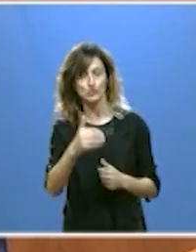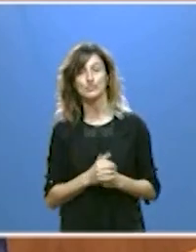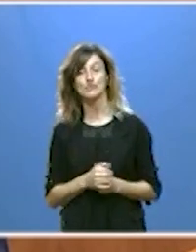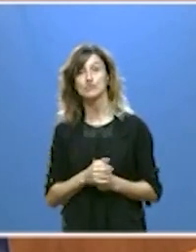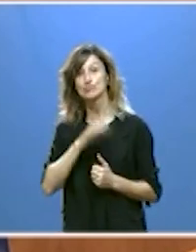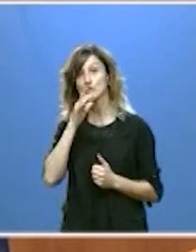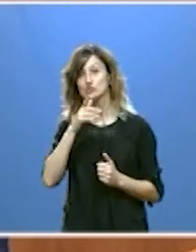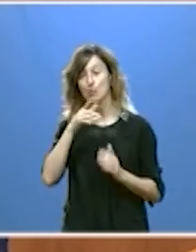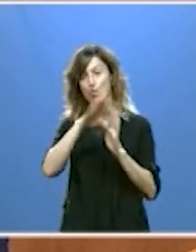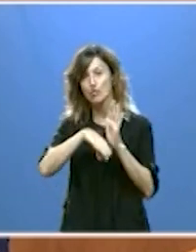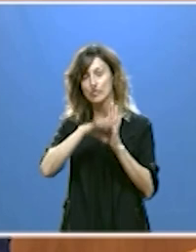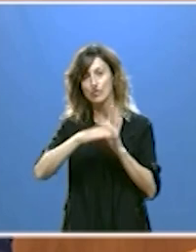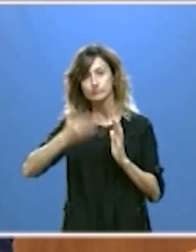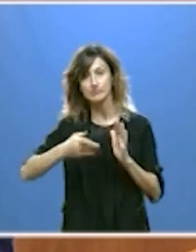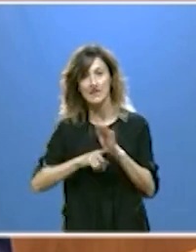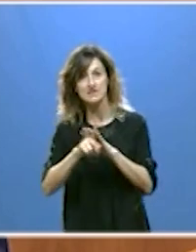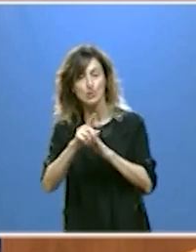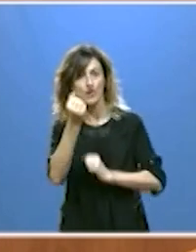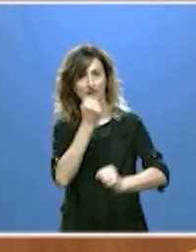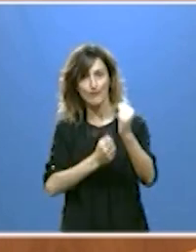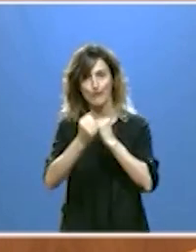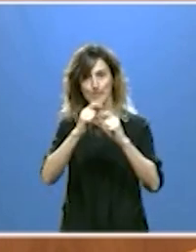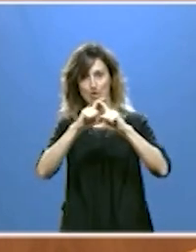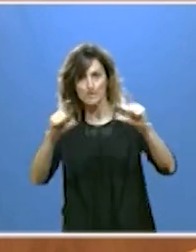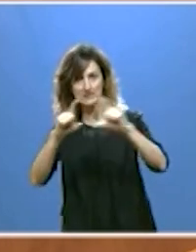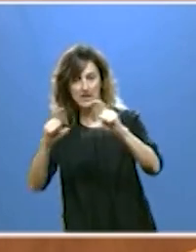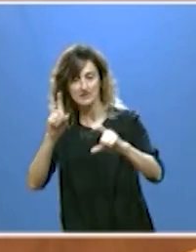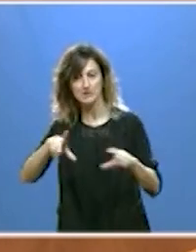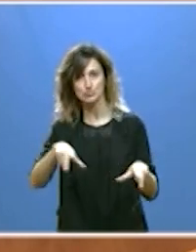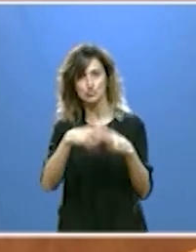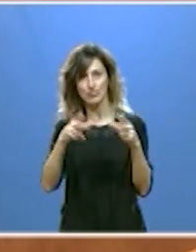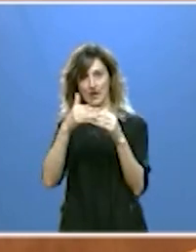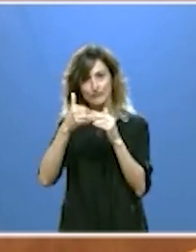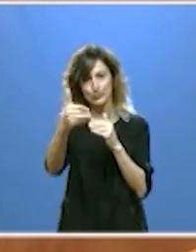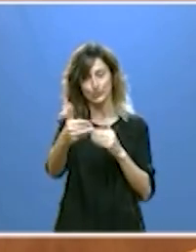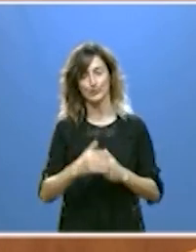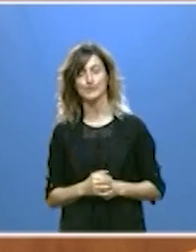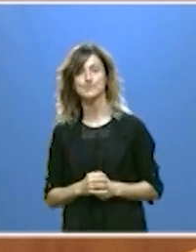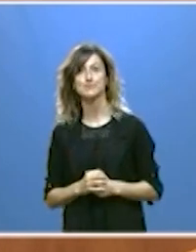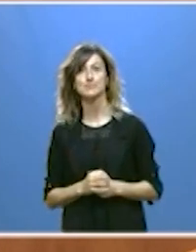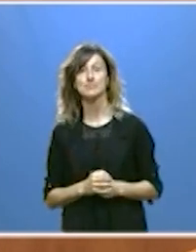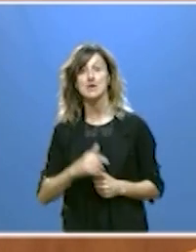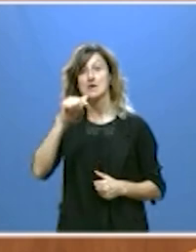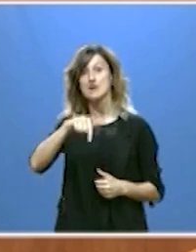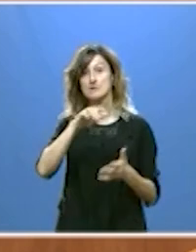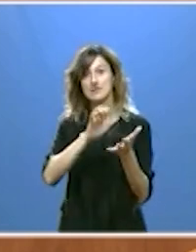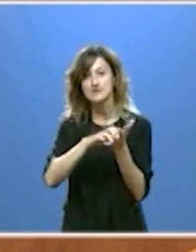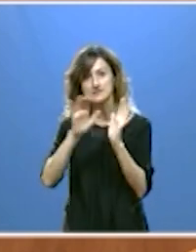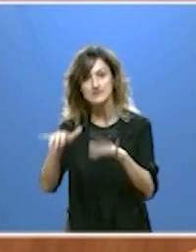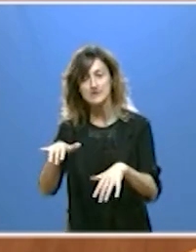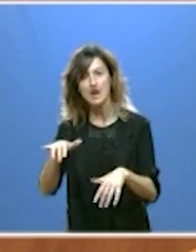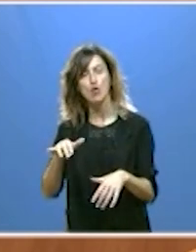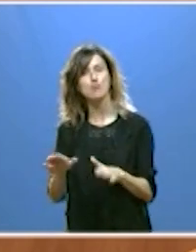condición indispensable para el desarrollo económico empresarial y social a largo plazo aquí Castilla y León